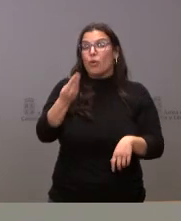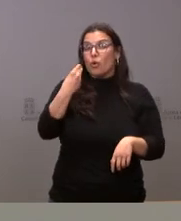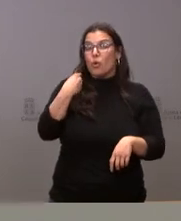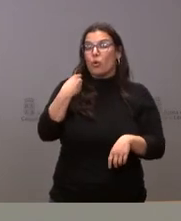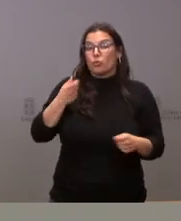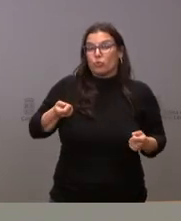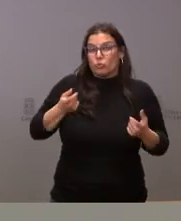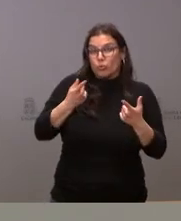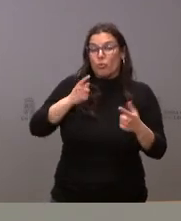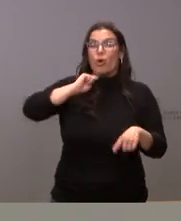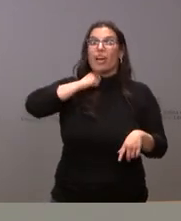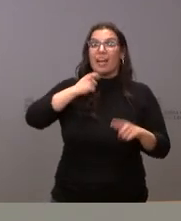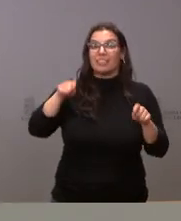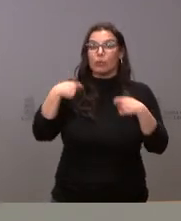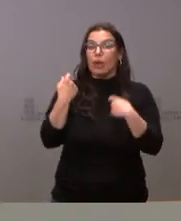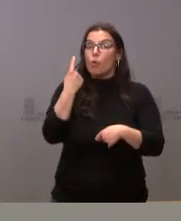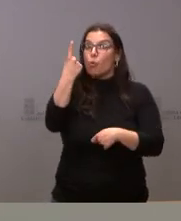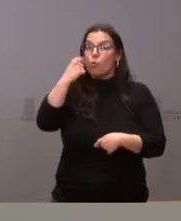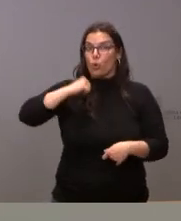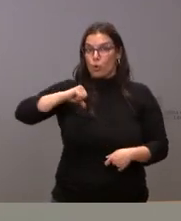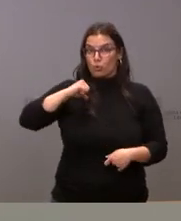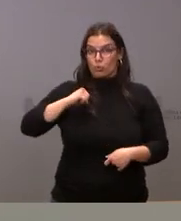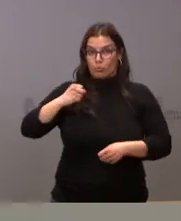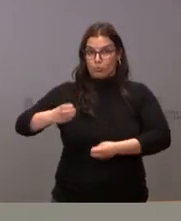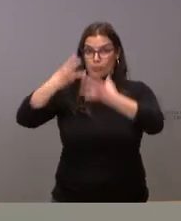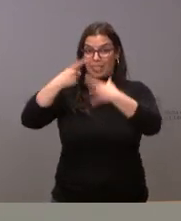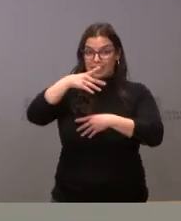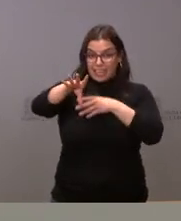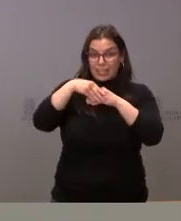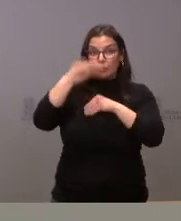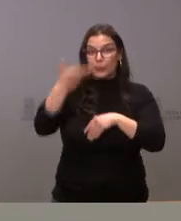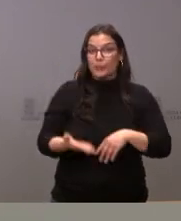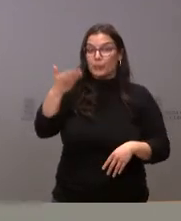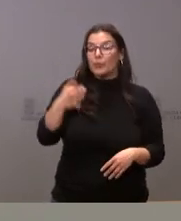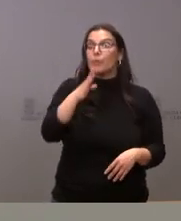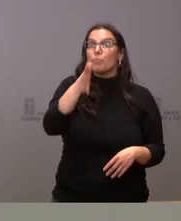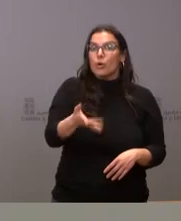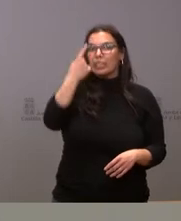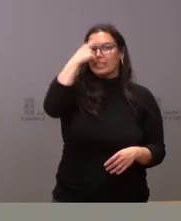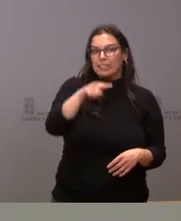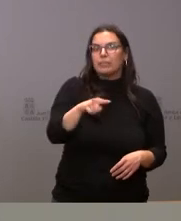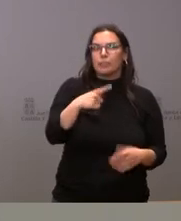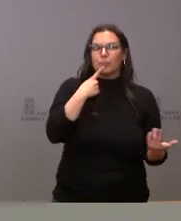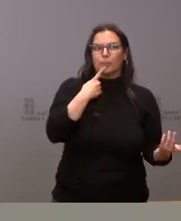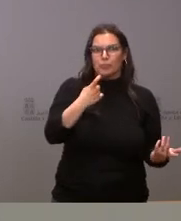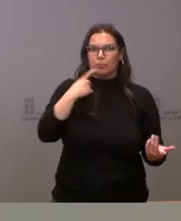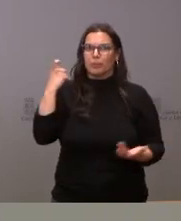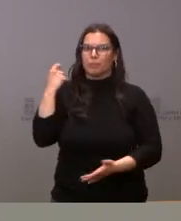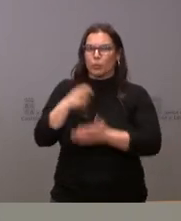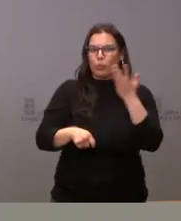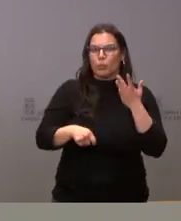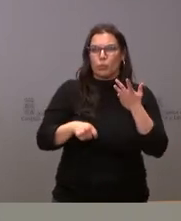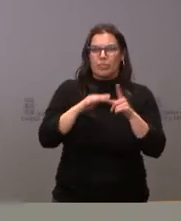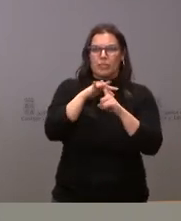de gas natural en un hospital concreto. Es un derecho relevante, porque sabemos las dificultades que están pasando muchos